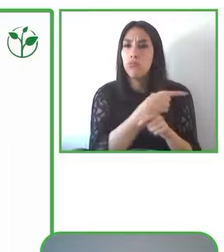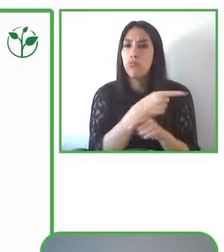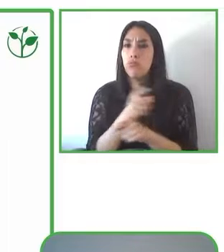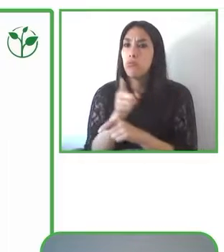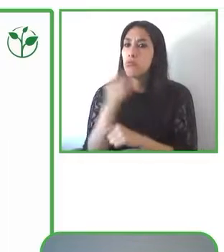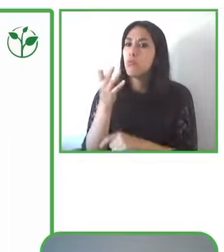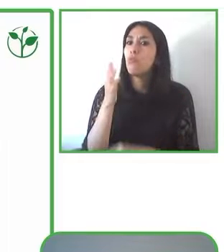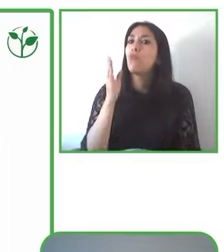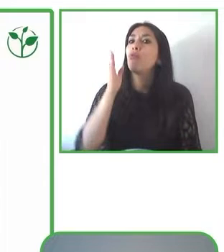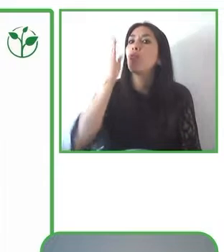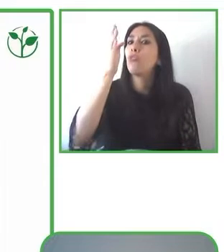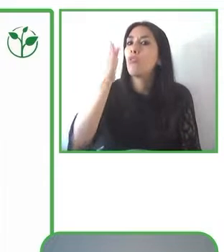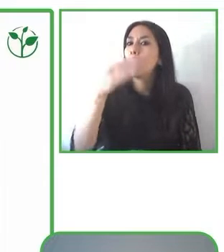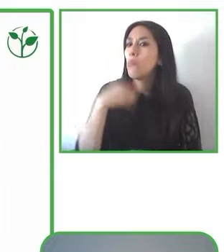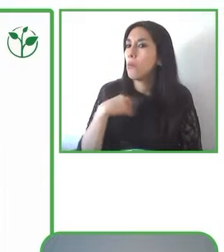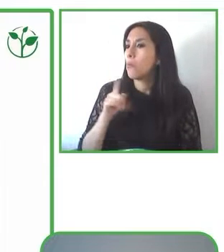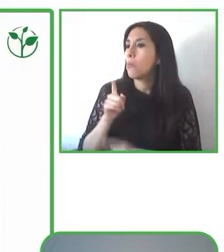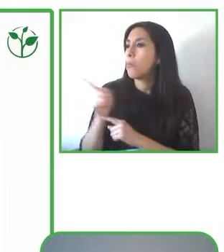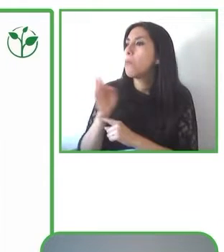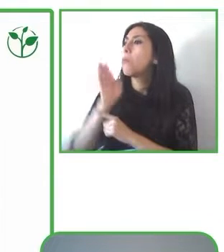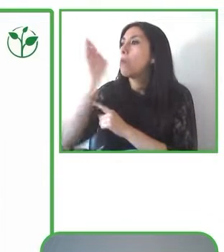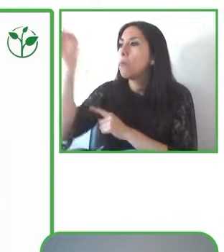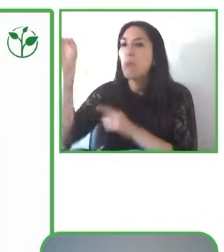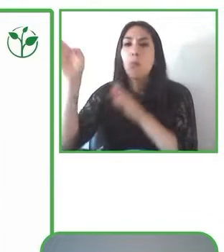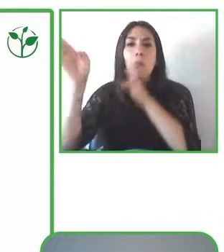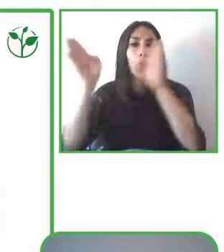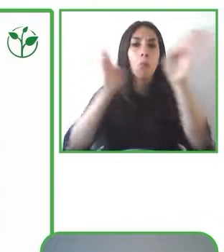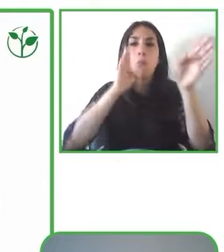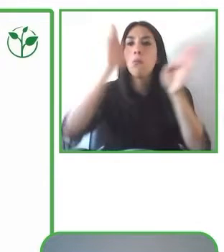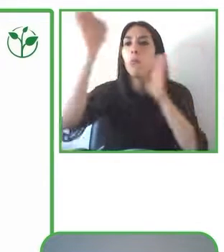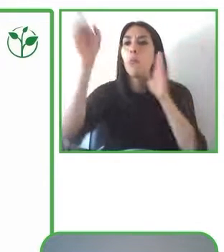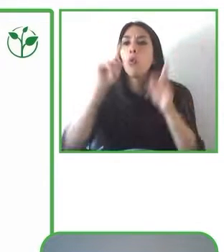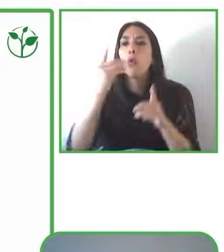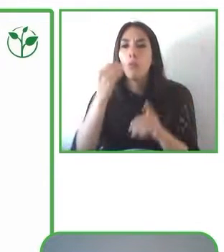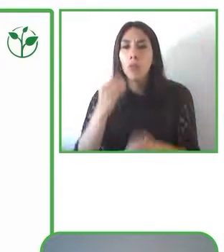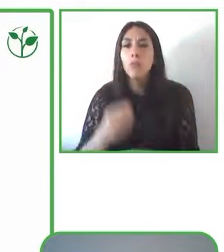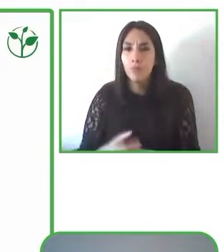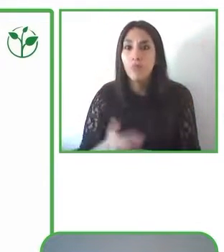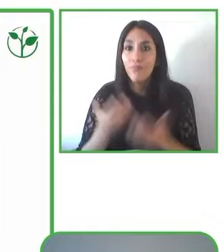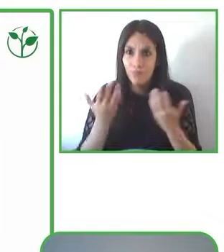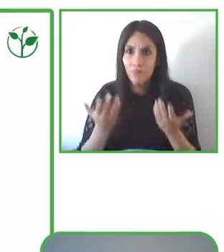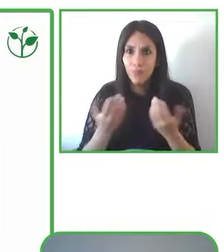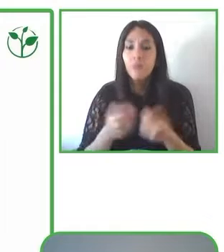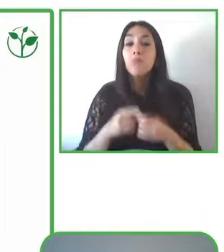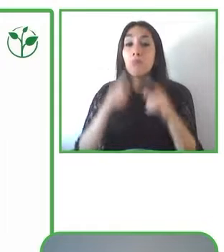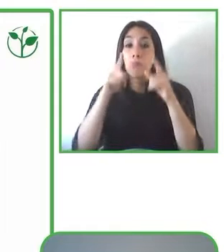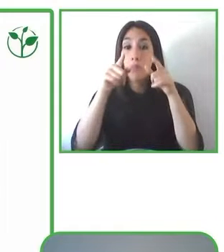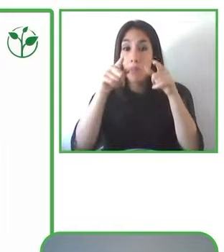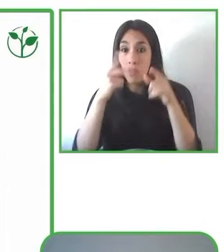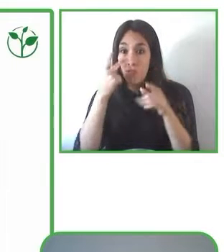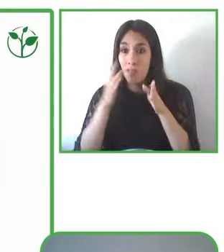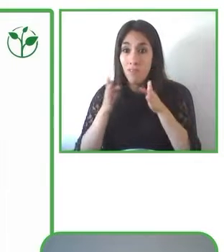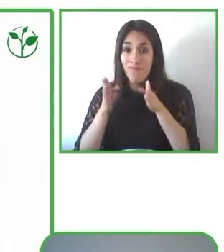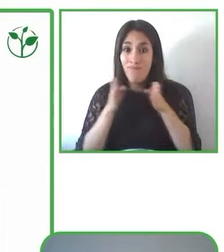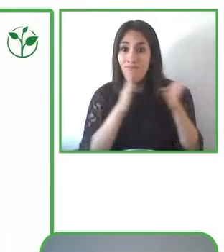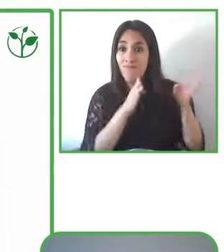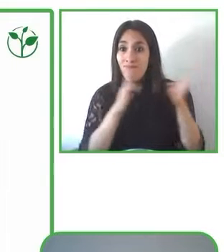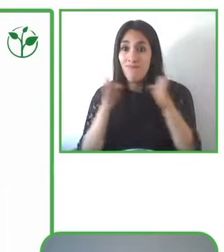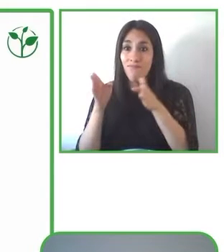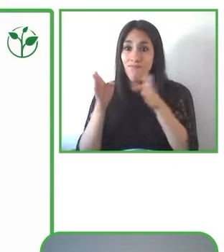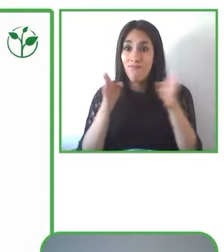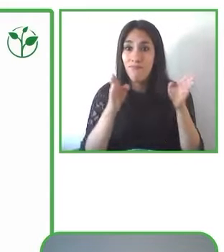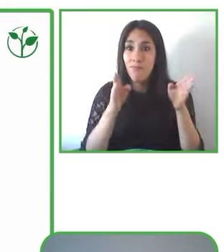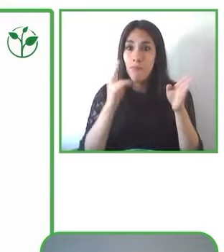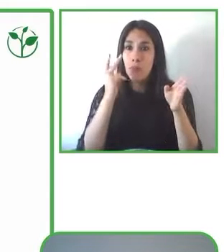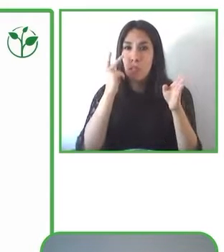Finalmente, encontramos que en estas calles, en estas veredas, en estas aceras, ocurren